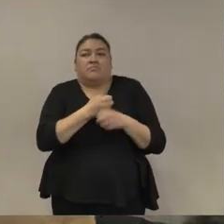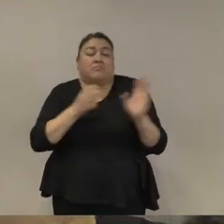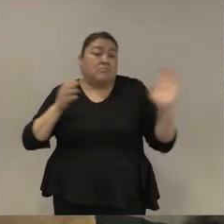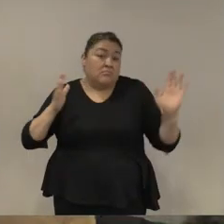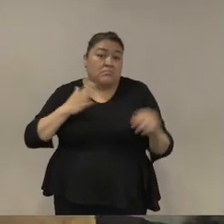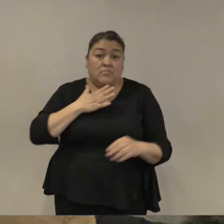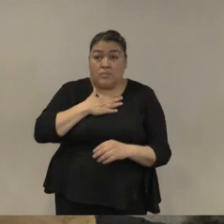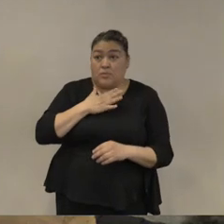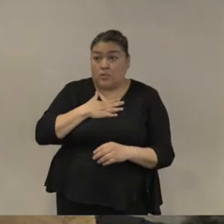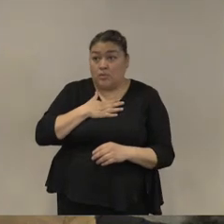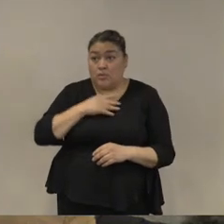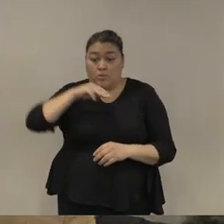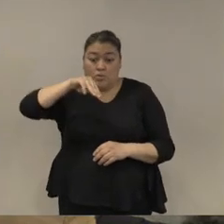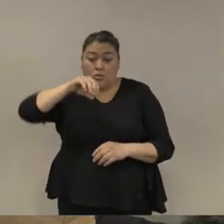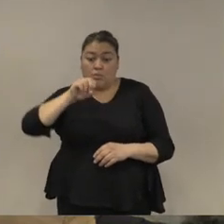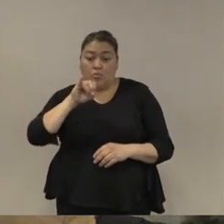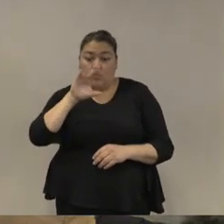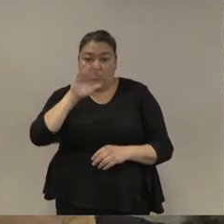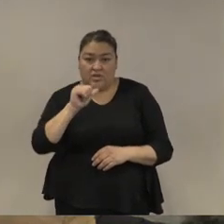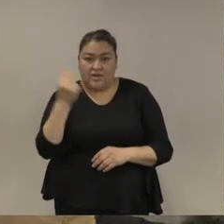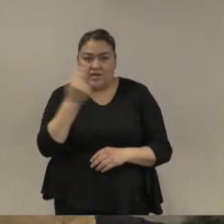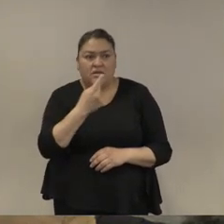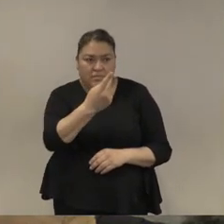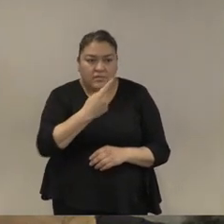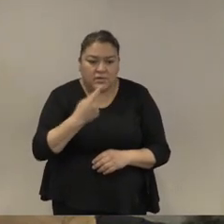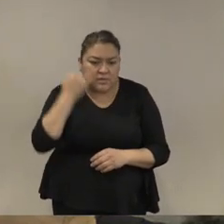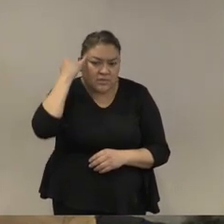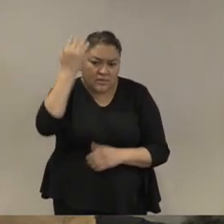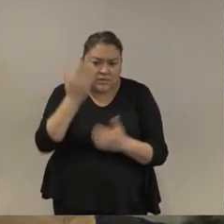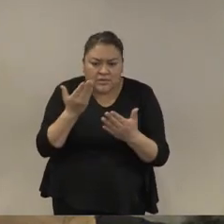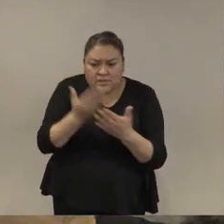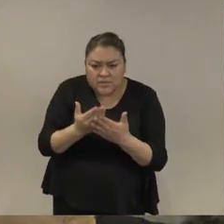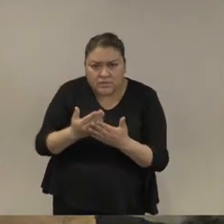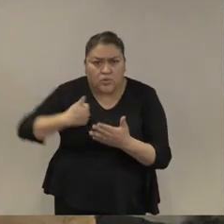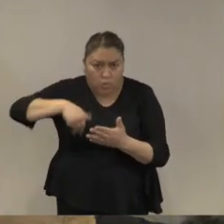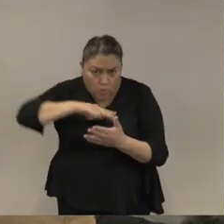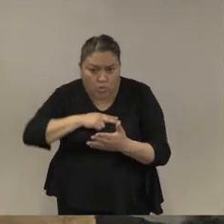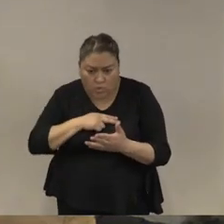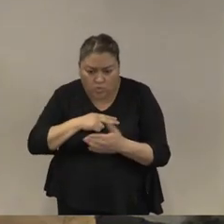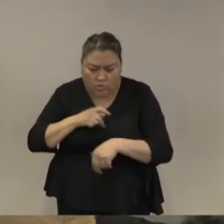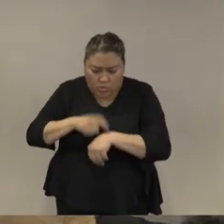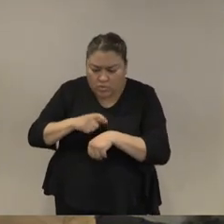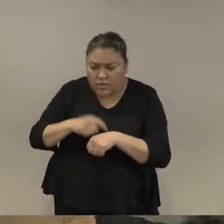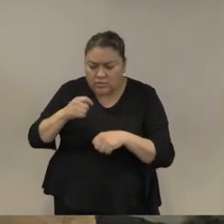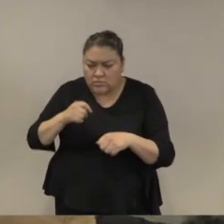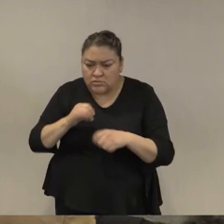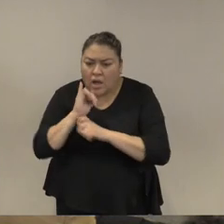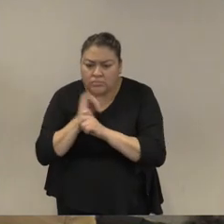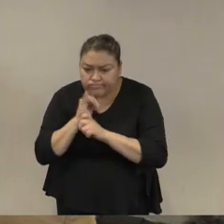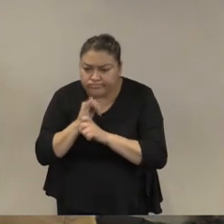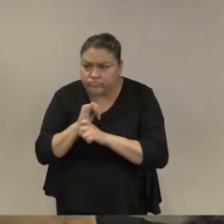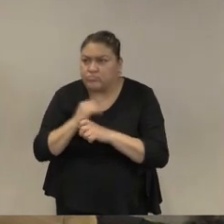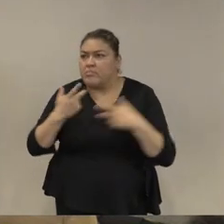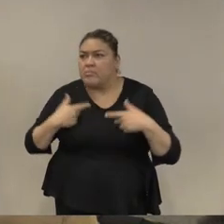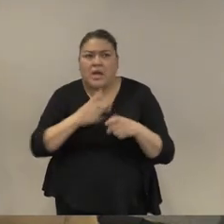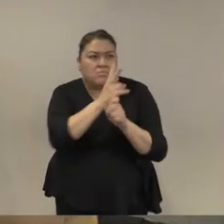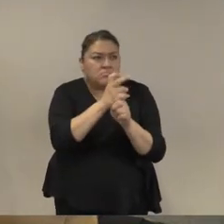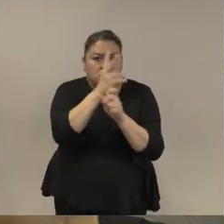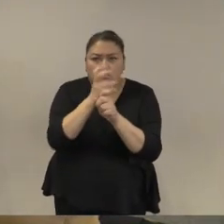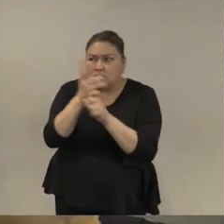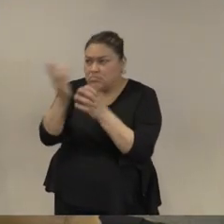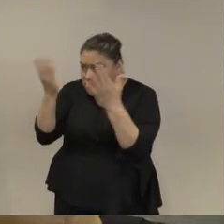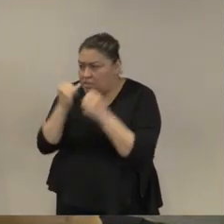que hagamos un recuerdo que dediquemos el tiempo que tengamos que dedicar que invitemos a las y los